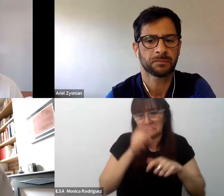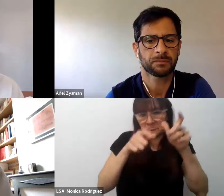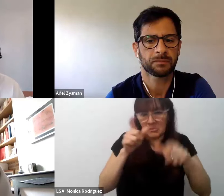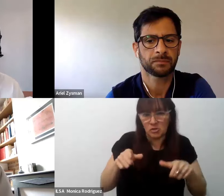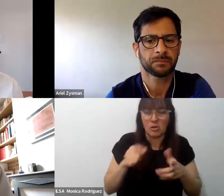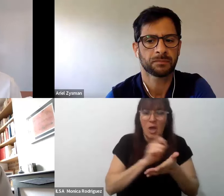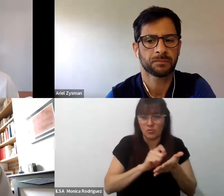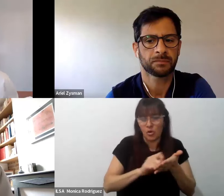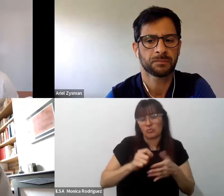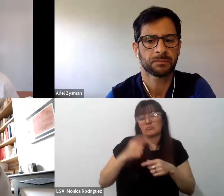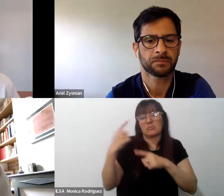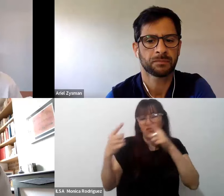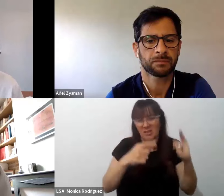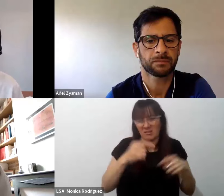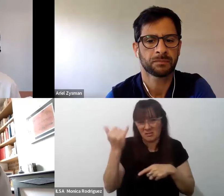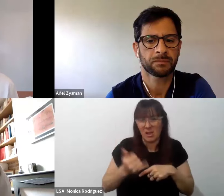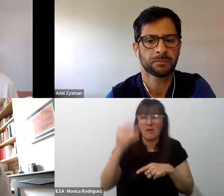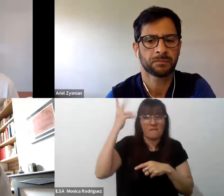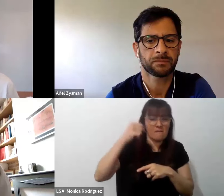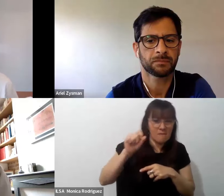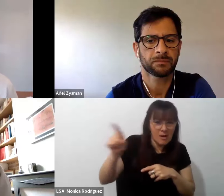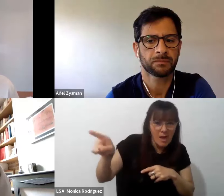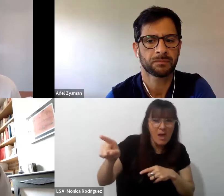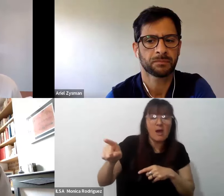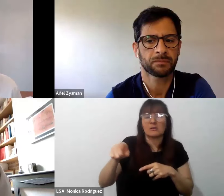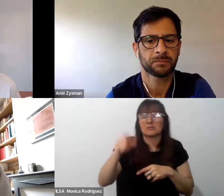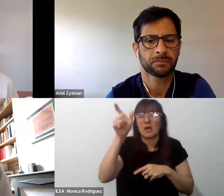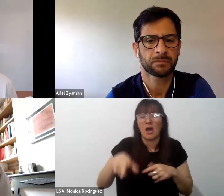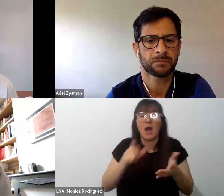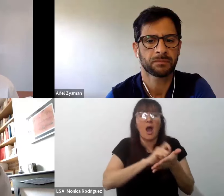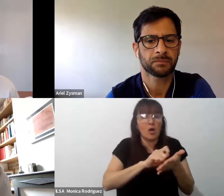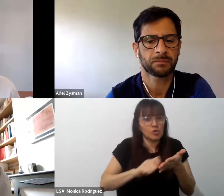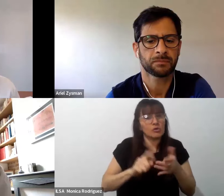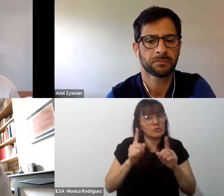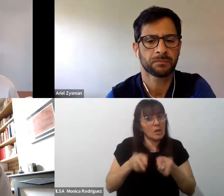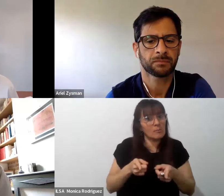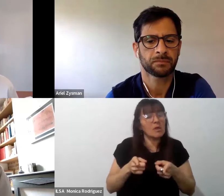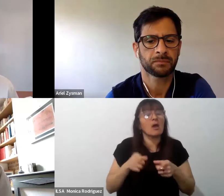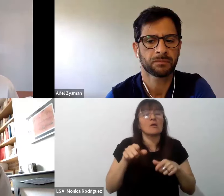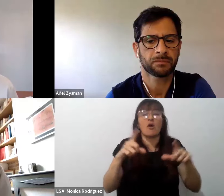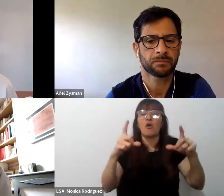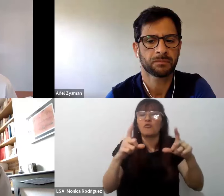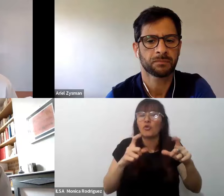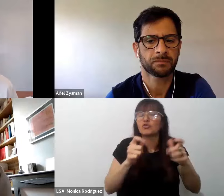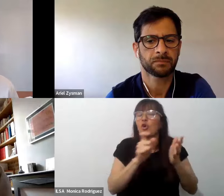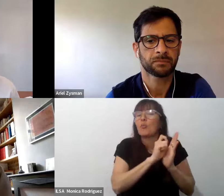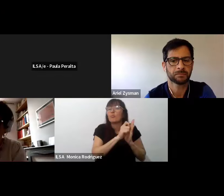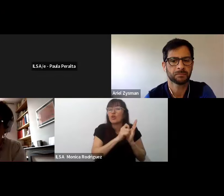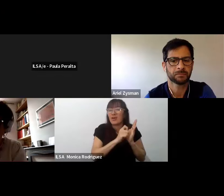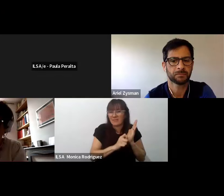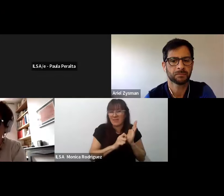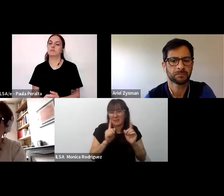Gastón Pinot Pierre Dominicet que también utilizan la fotobiografía y